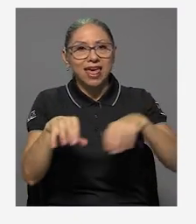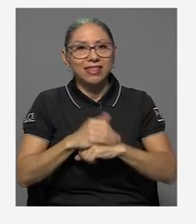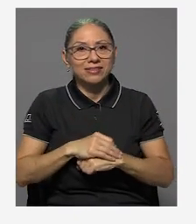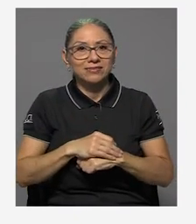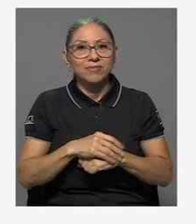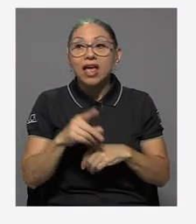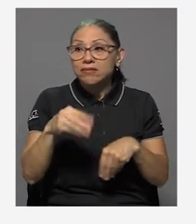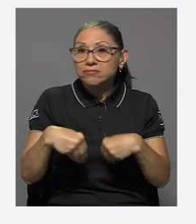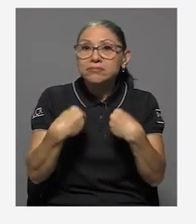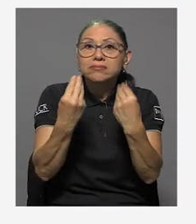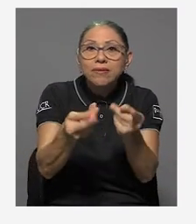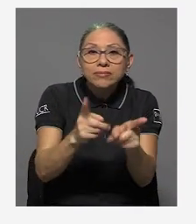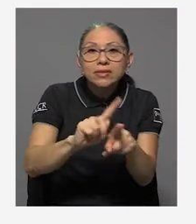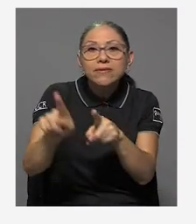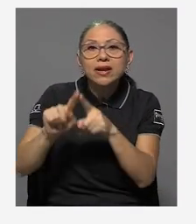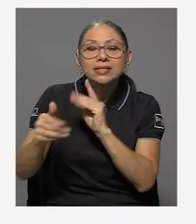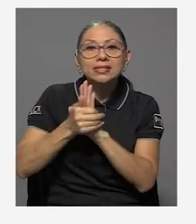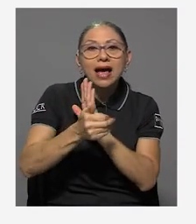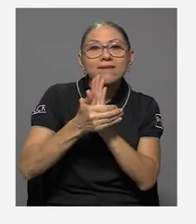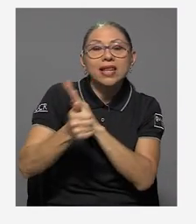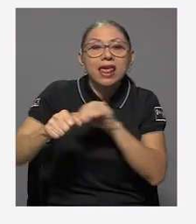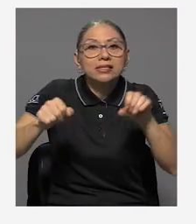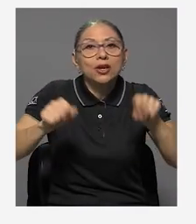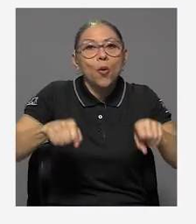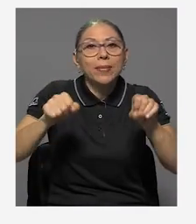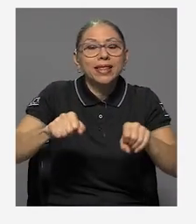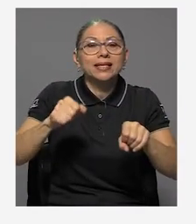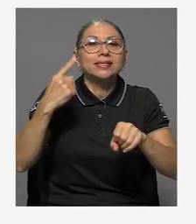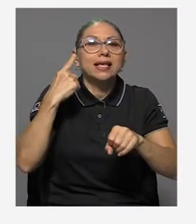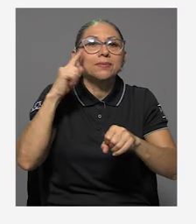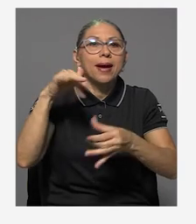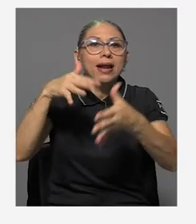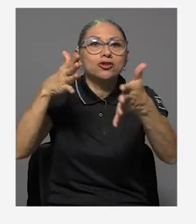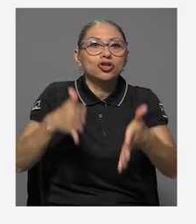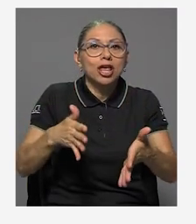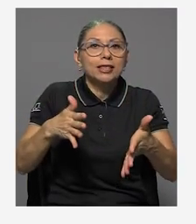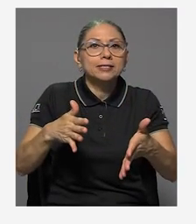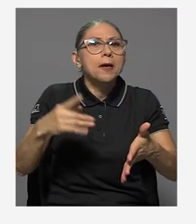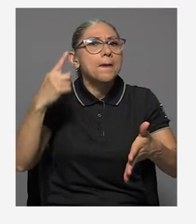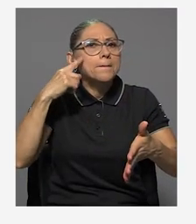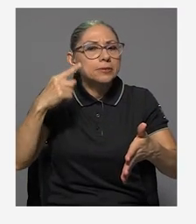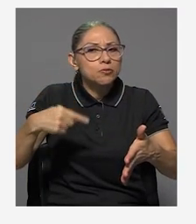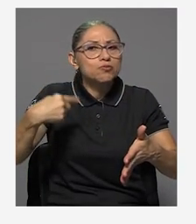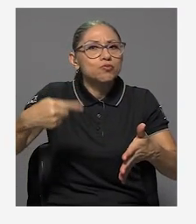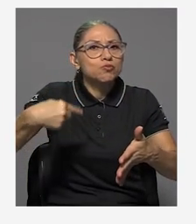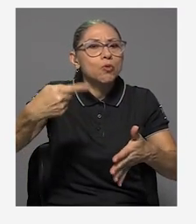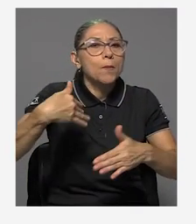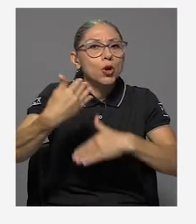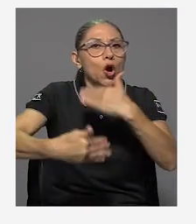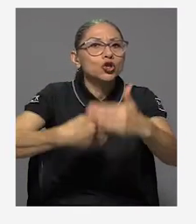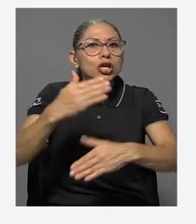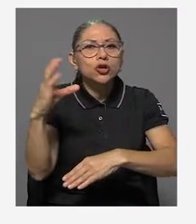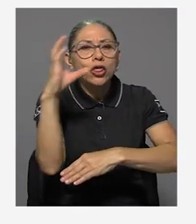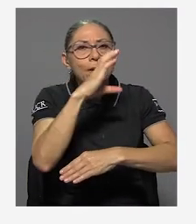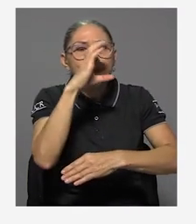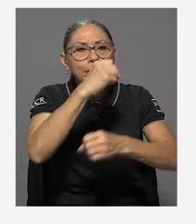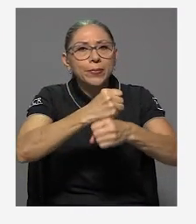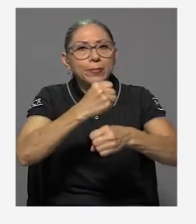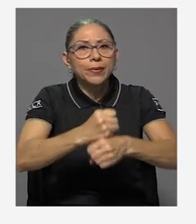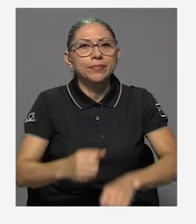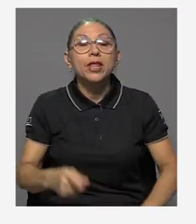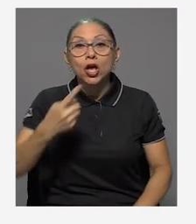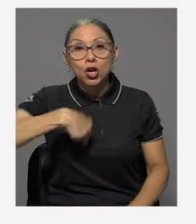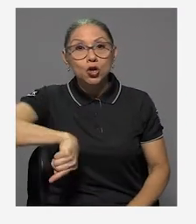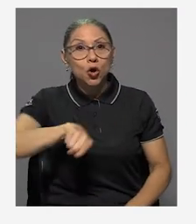cuales aportan diversas habilidades y competencias al estudiantado de cara a su proceso de reclutamiento. Abordamos